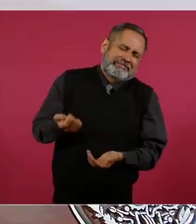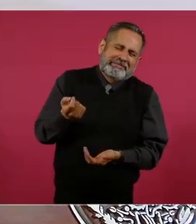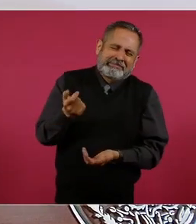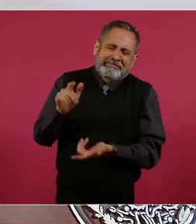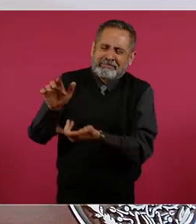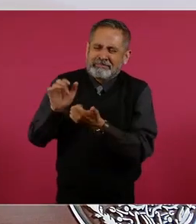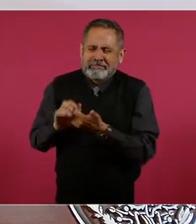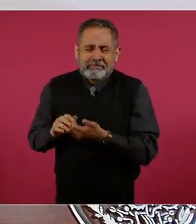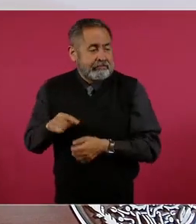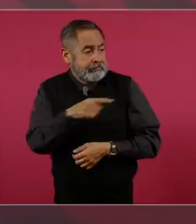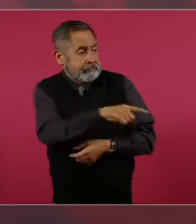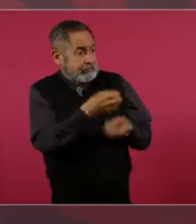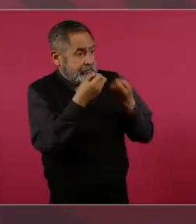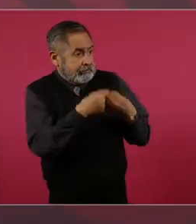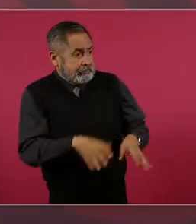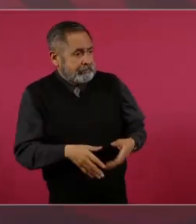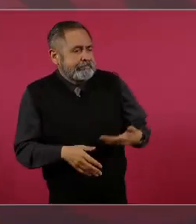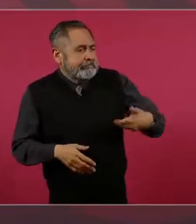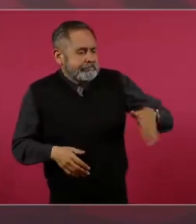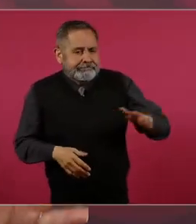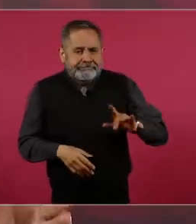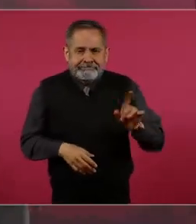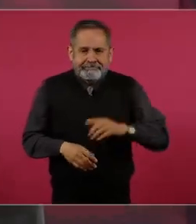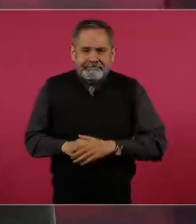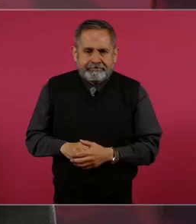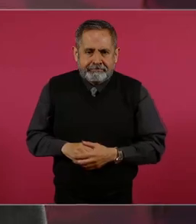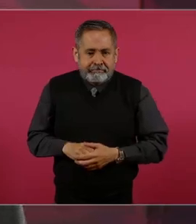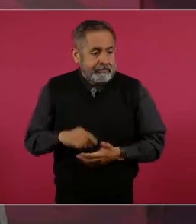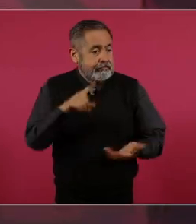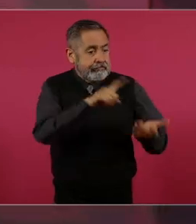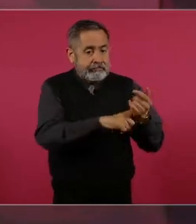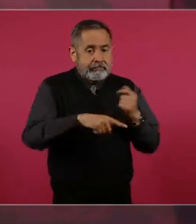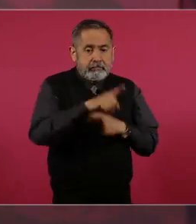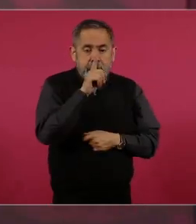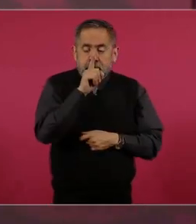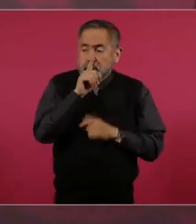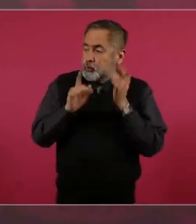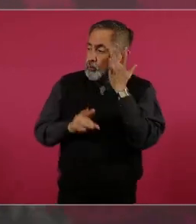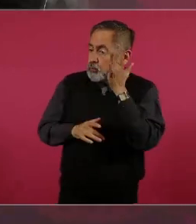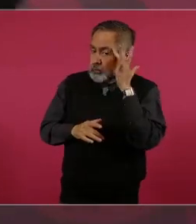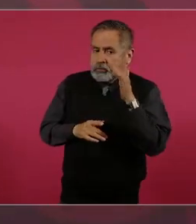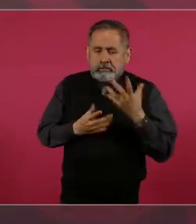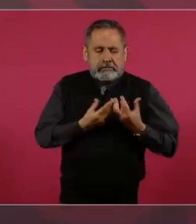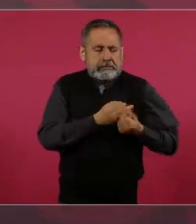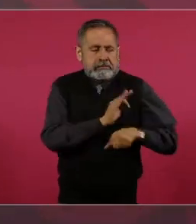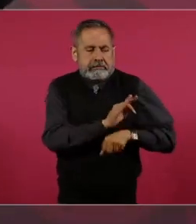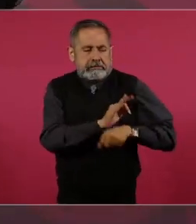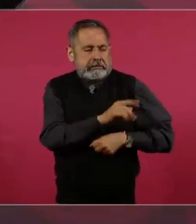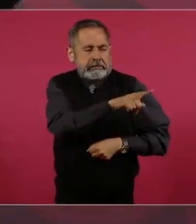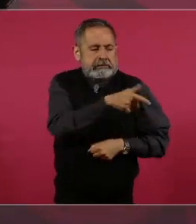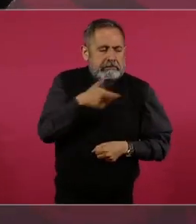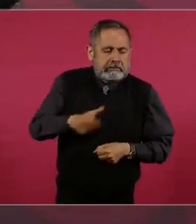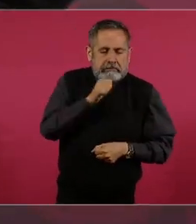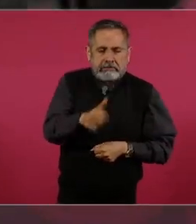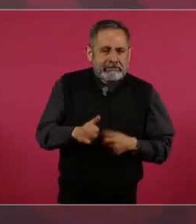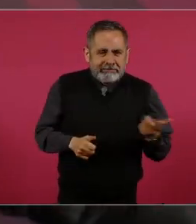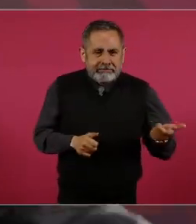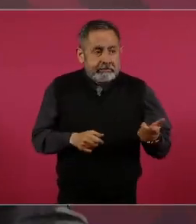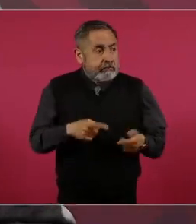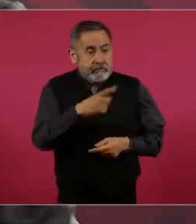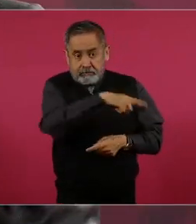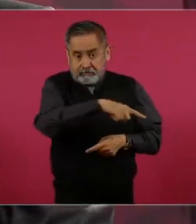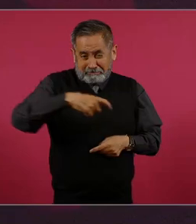pero al mismo tiempo había un silencio cómplice porque los de arriba no sólo no